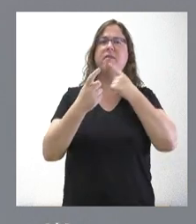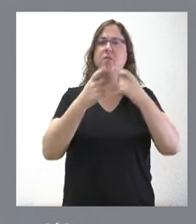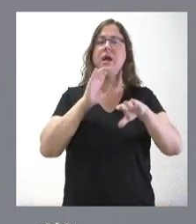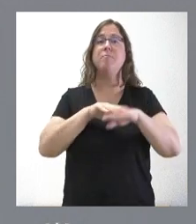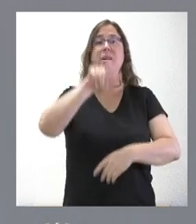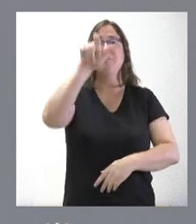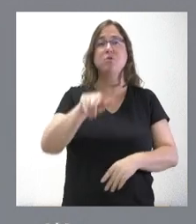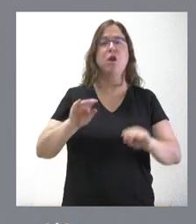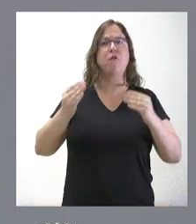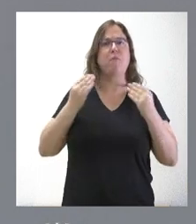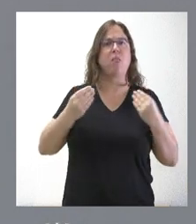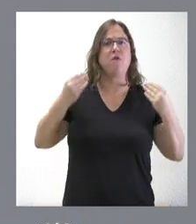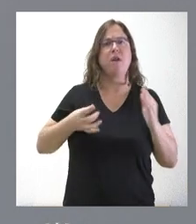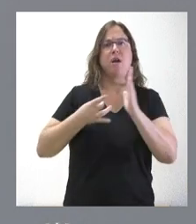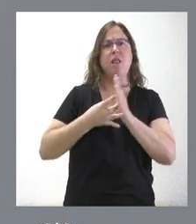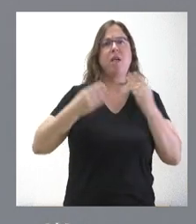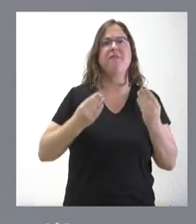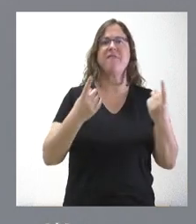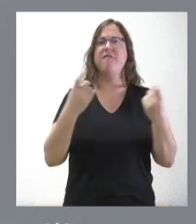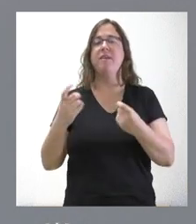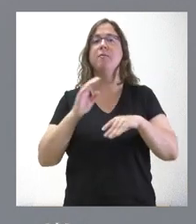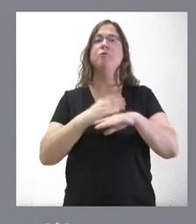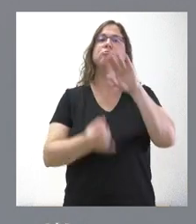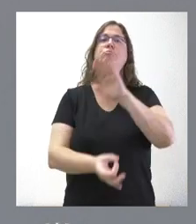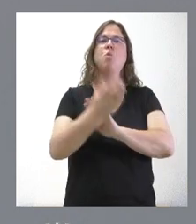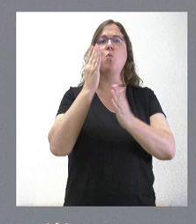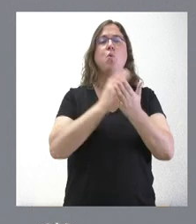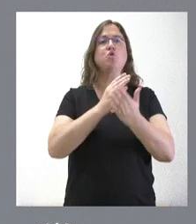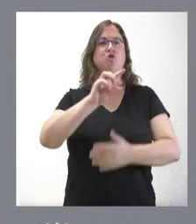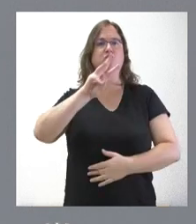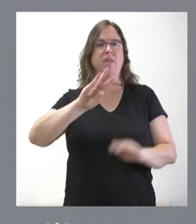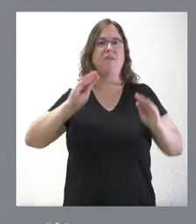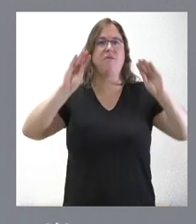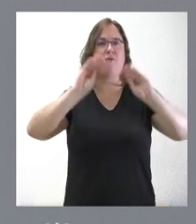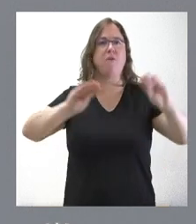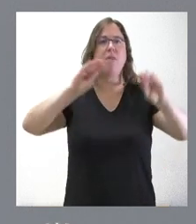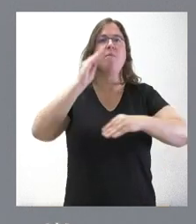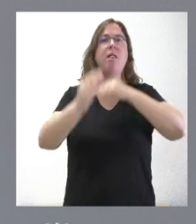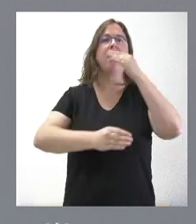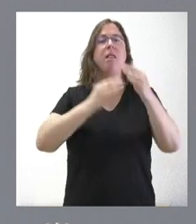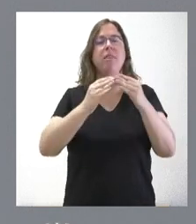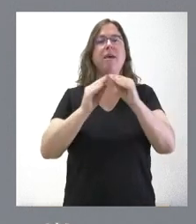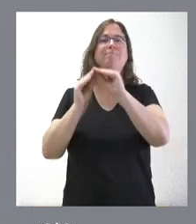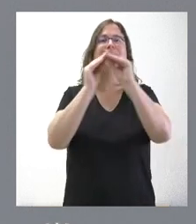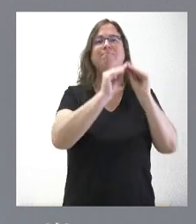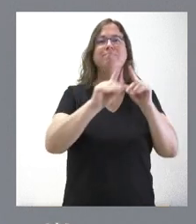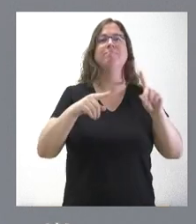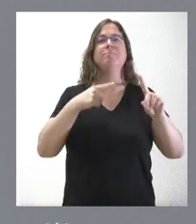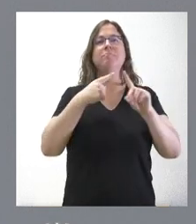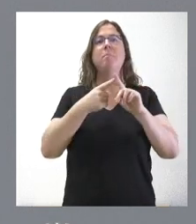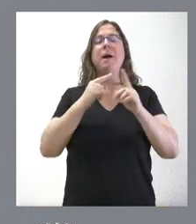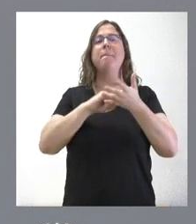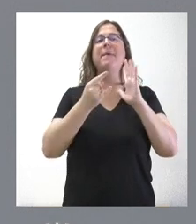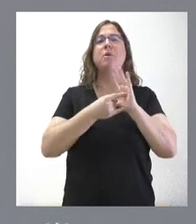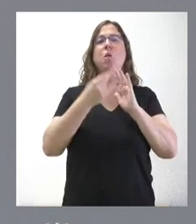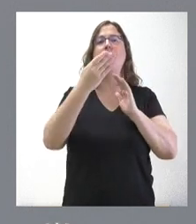formado y cualificado. Esto va a permitir desarrollar 13 cursos de formación en materia de rehabilitación edificatoria y metodología BIN,